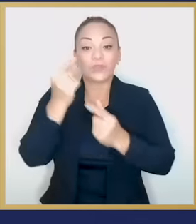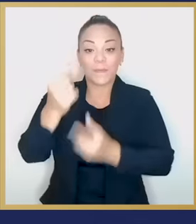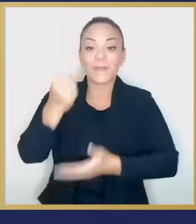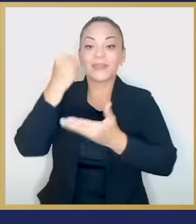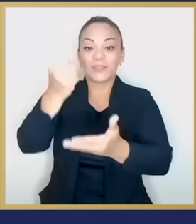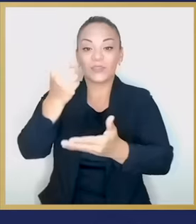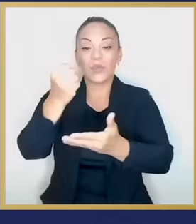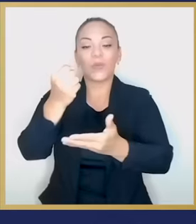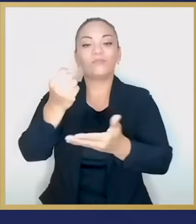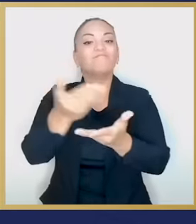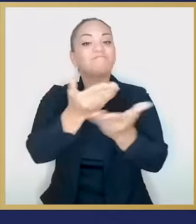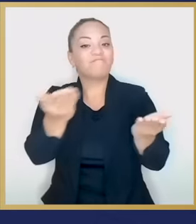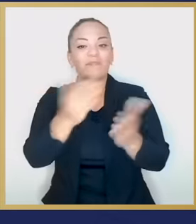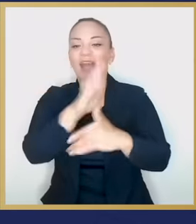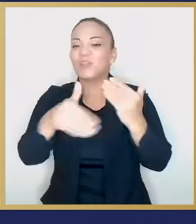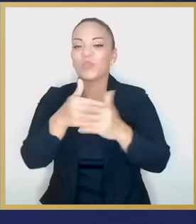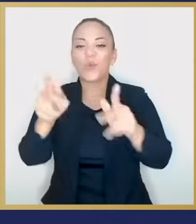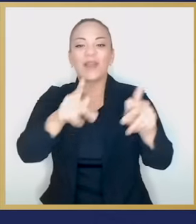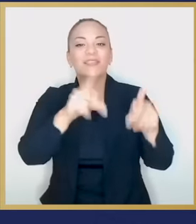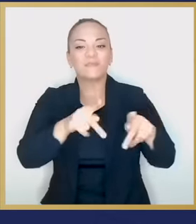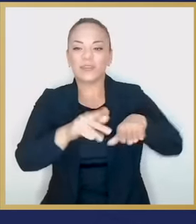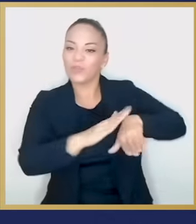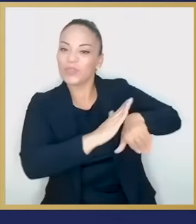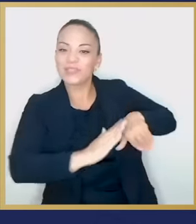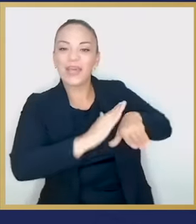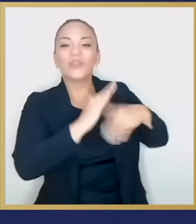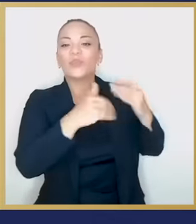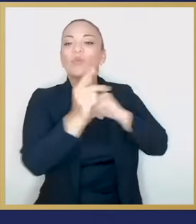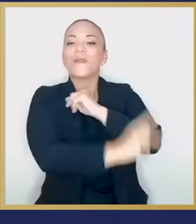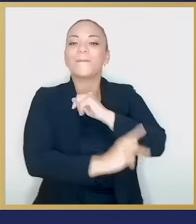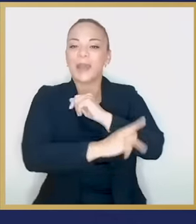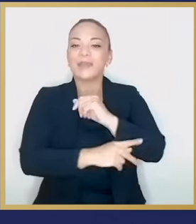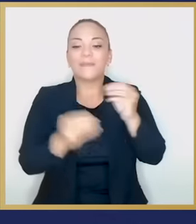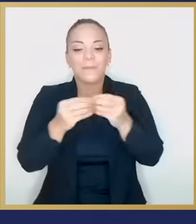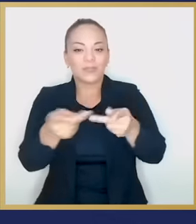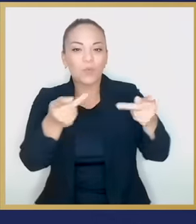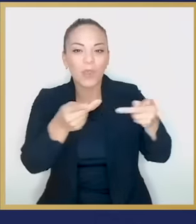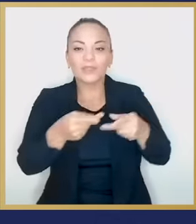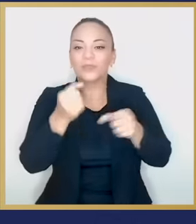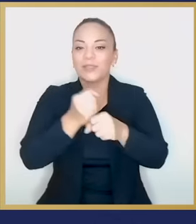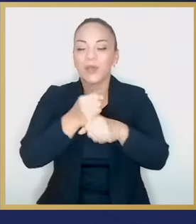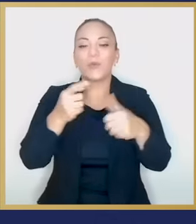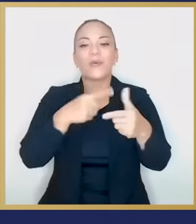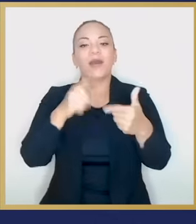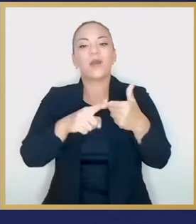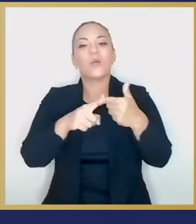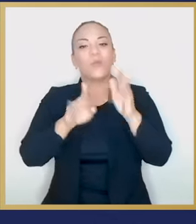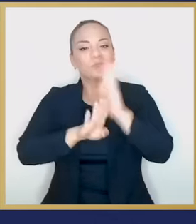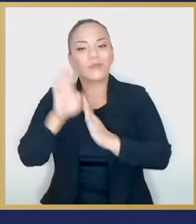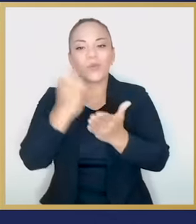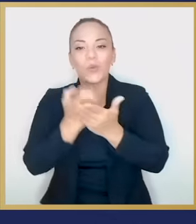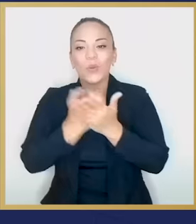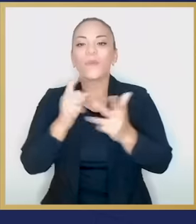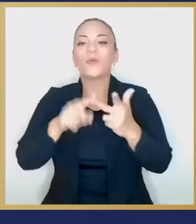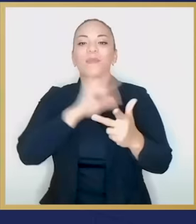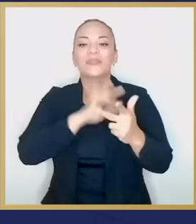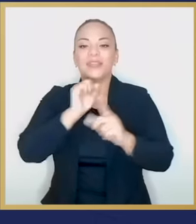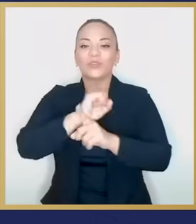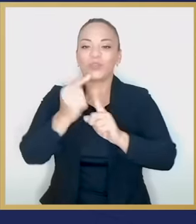la inversión lleguen a todos los rincones del país generando empleo, crecimiento económico y bienestar social para los costalicenses.